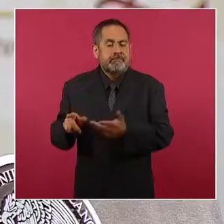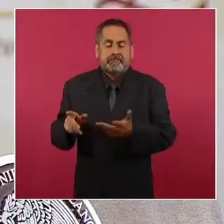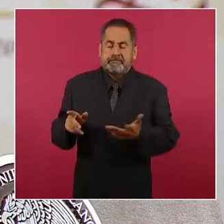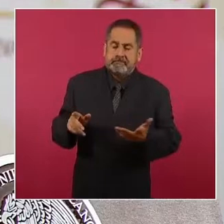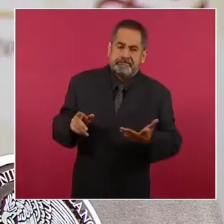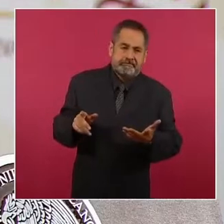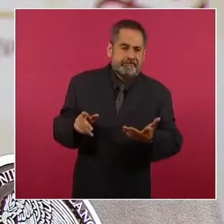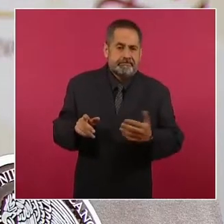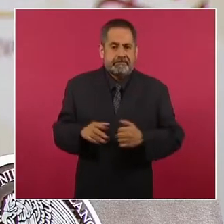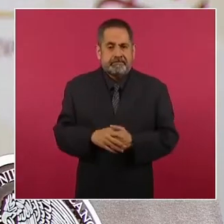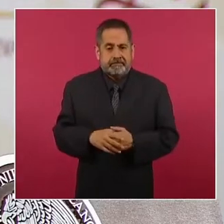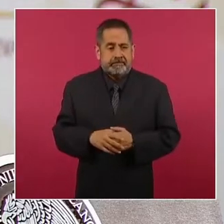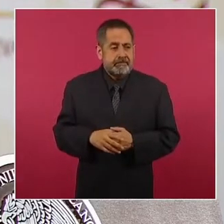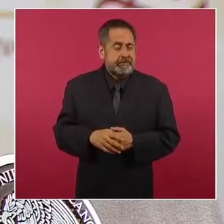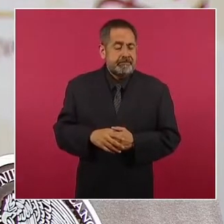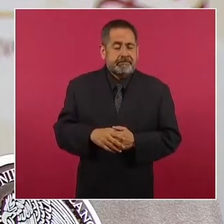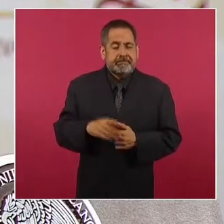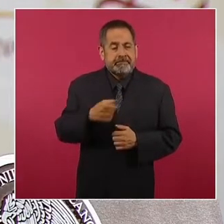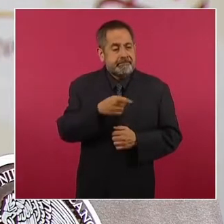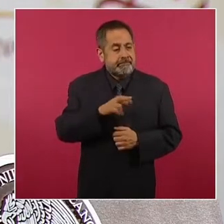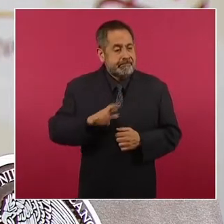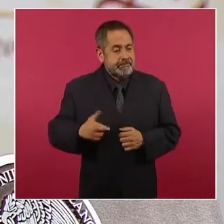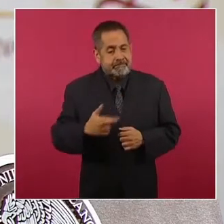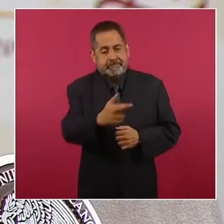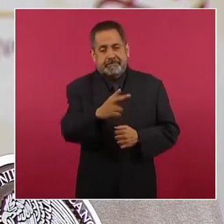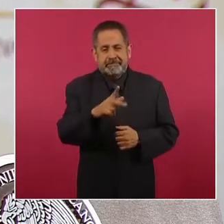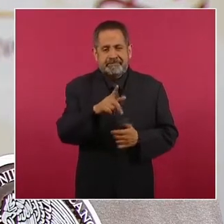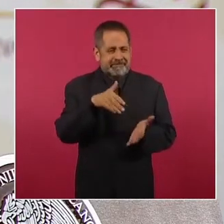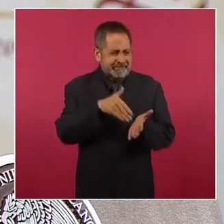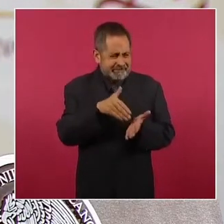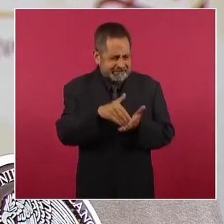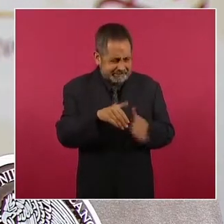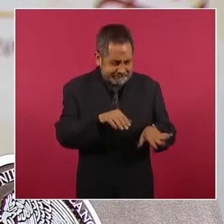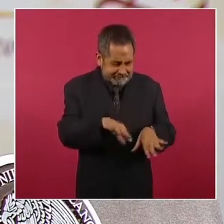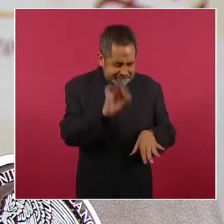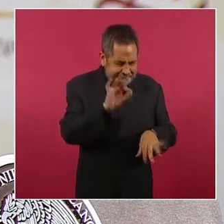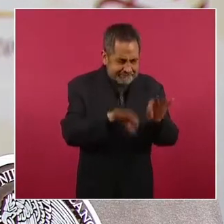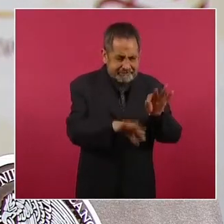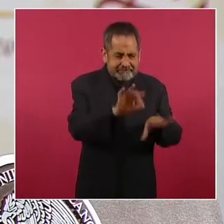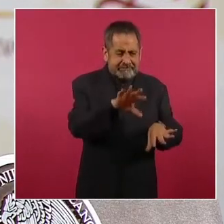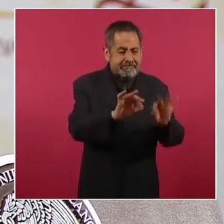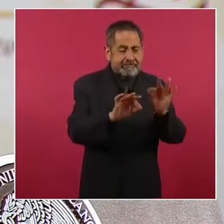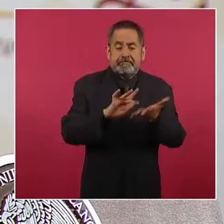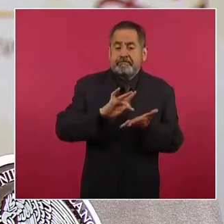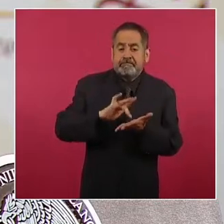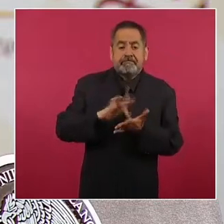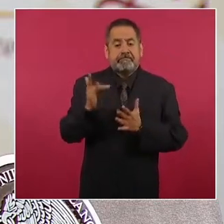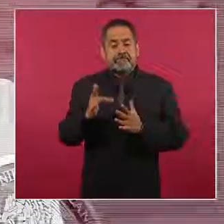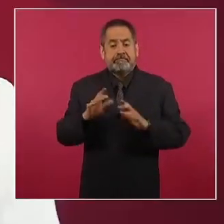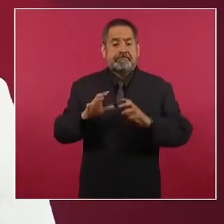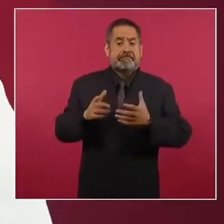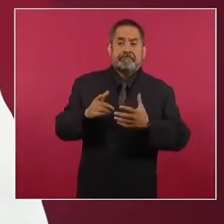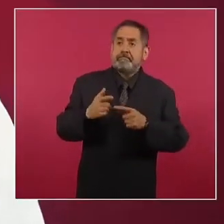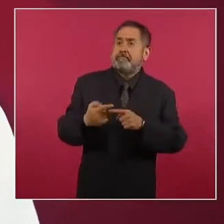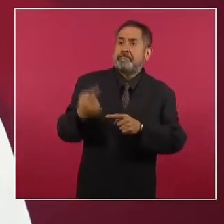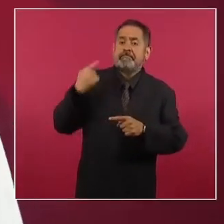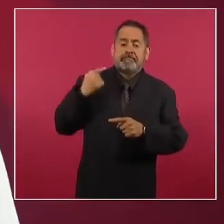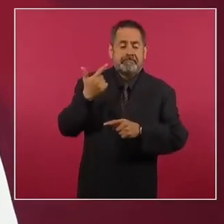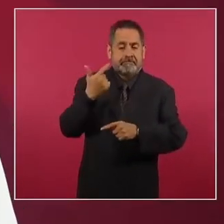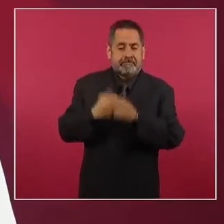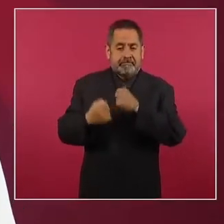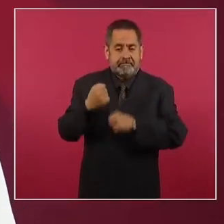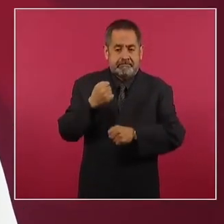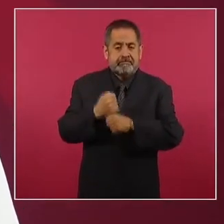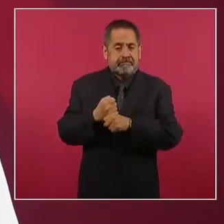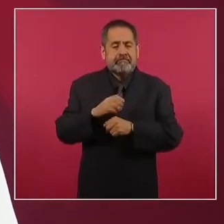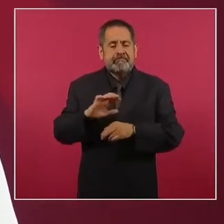La recuperación de miles de restos en el río San Juan que encabezó, porque merced a ellas se corroboraron desde hace siete años, las